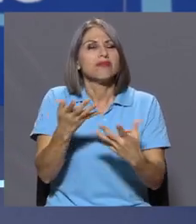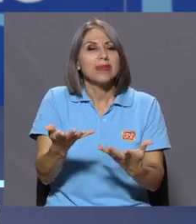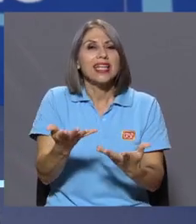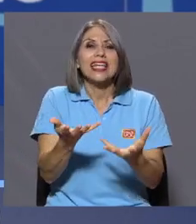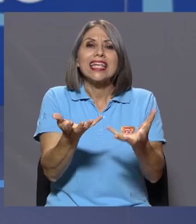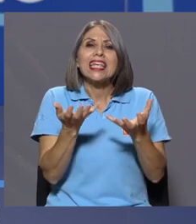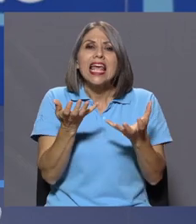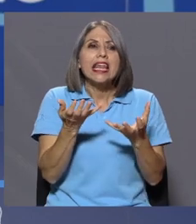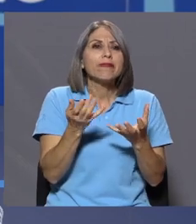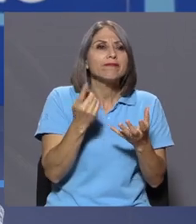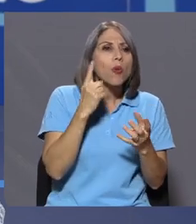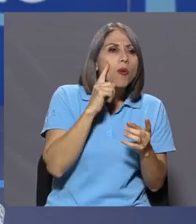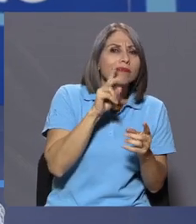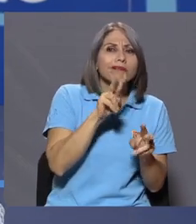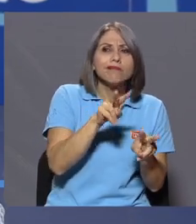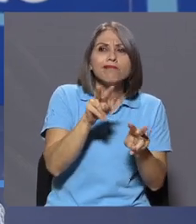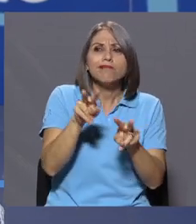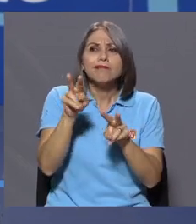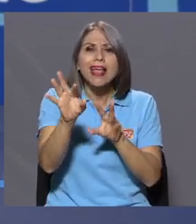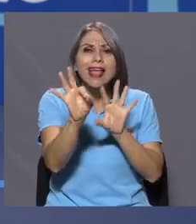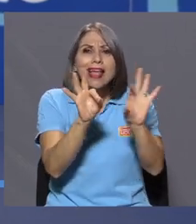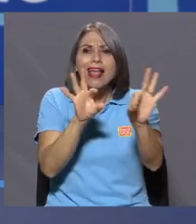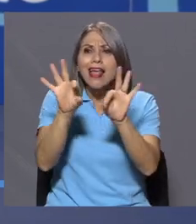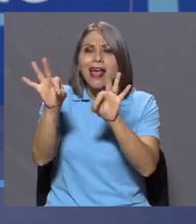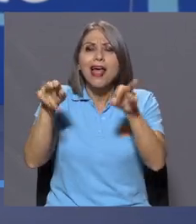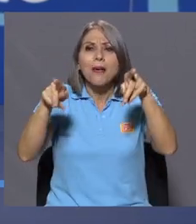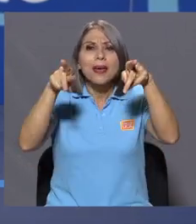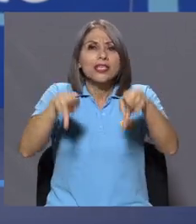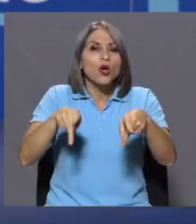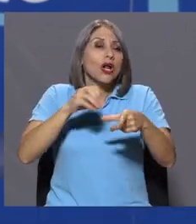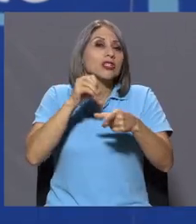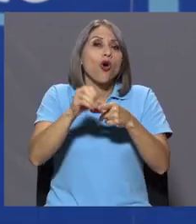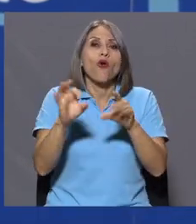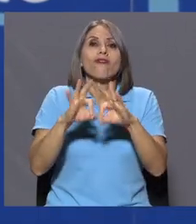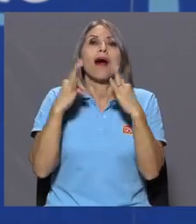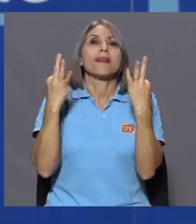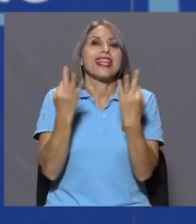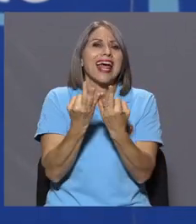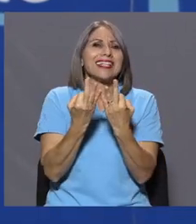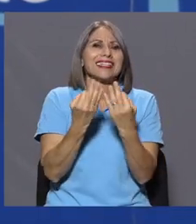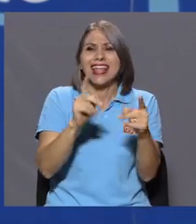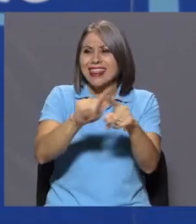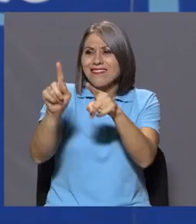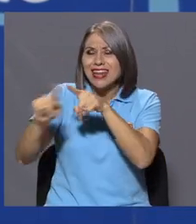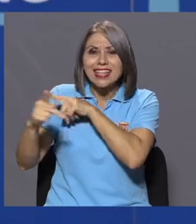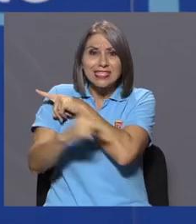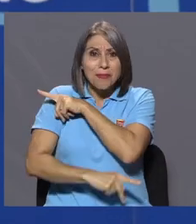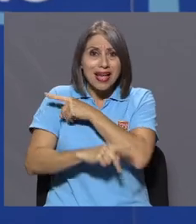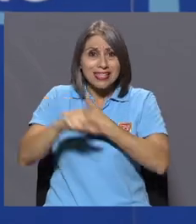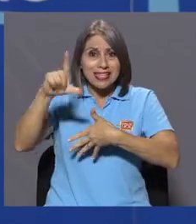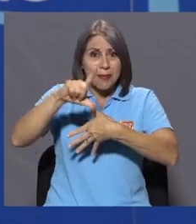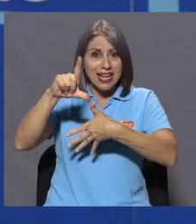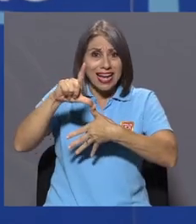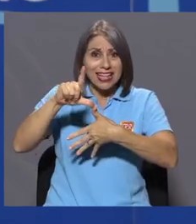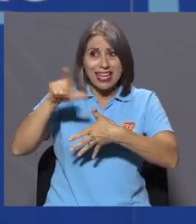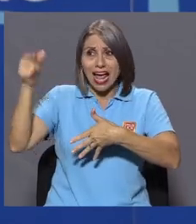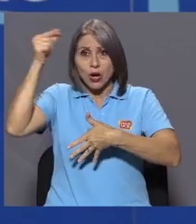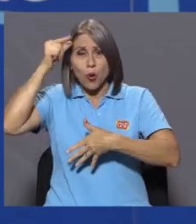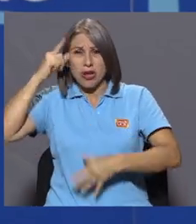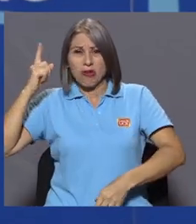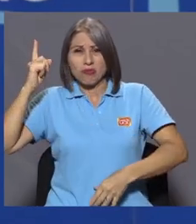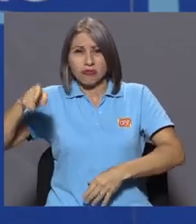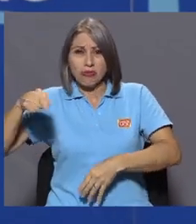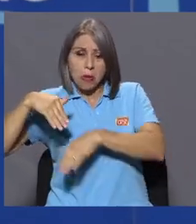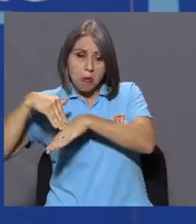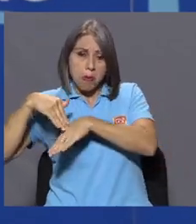localizar a aquellas personas o familiares exiliados de diferentes dictaduras de América Latina que vivan en